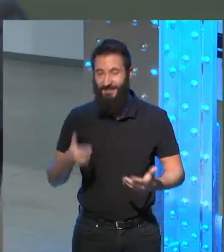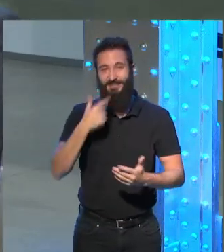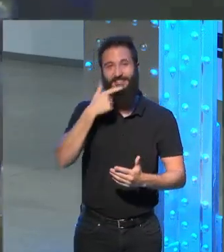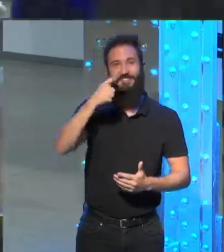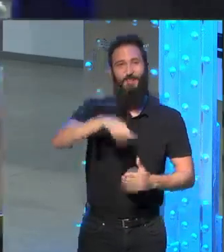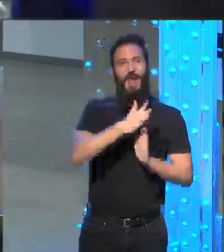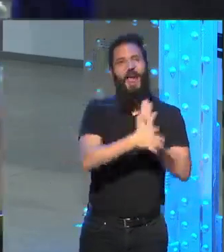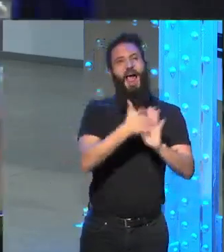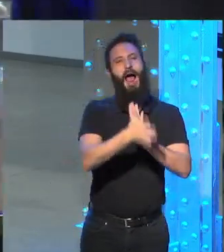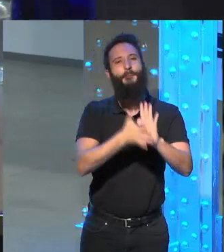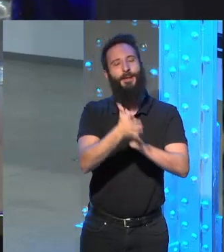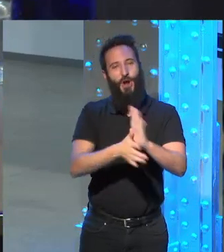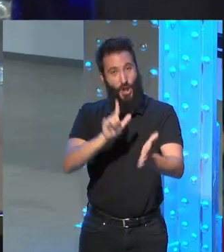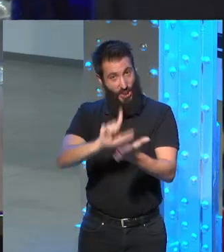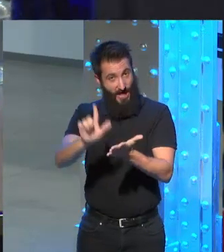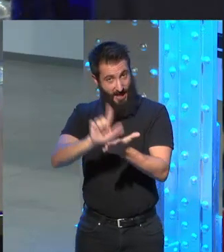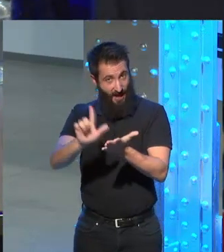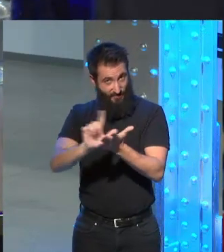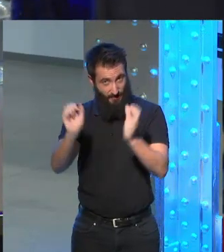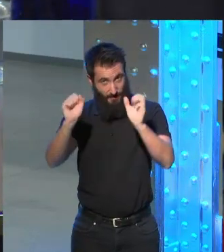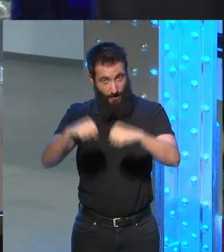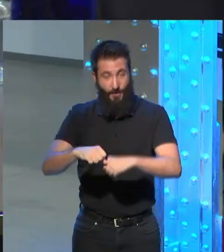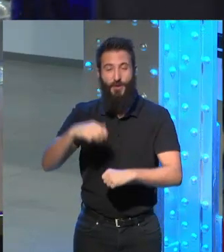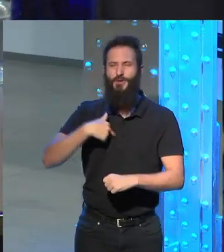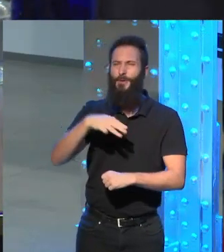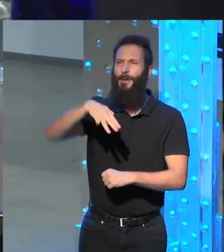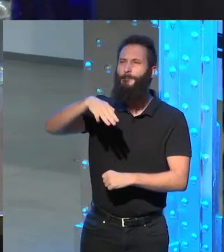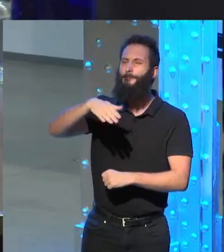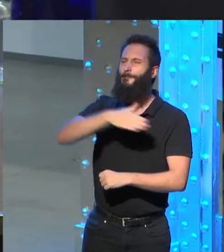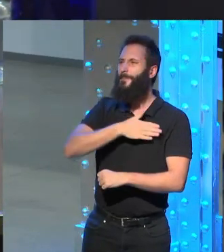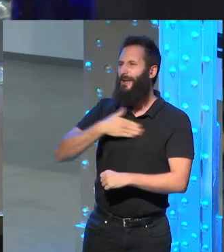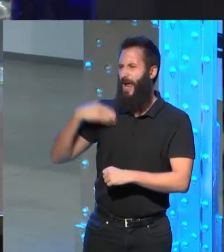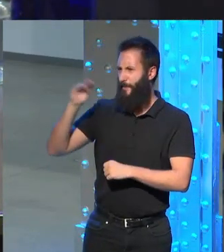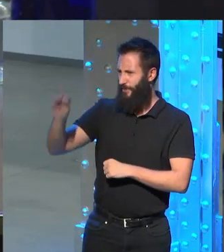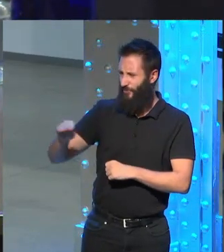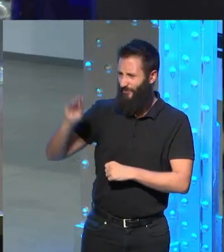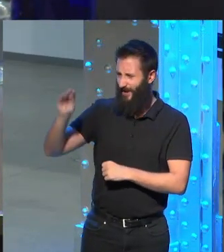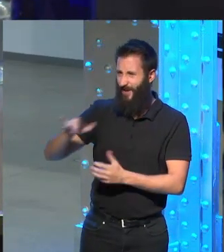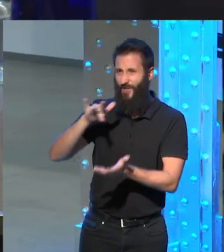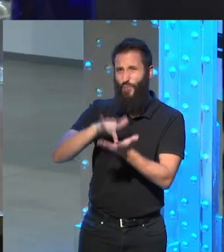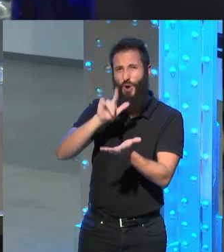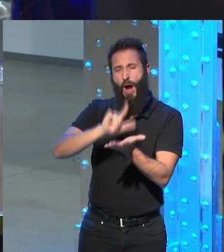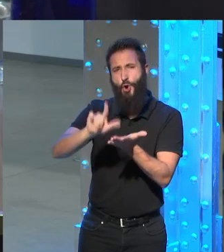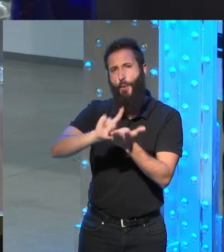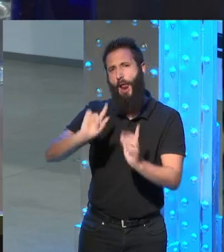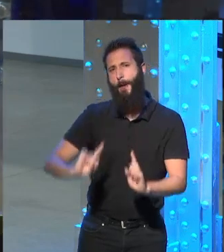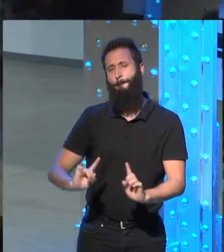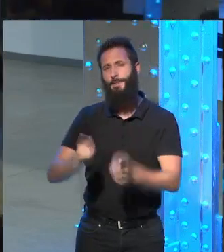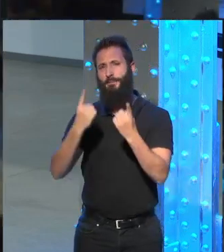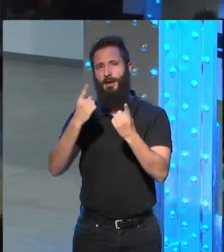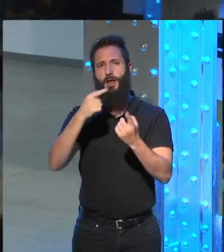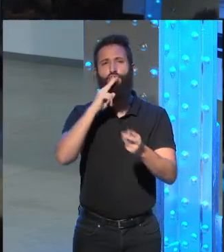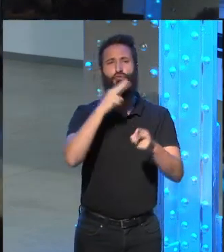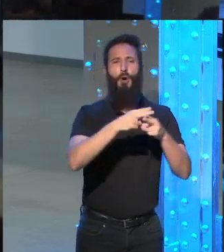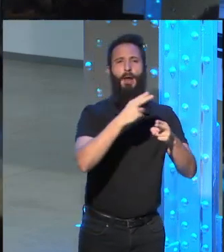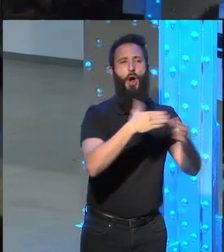hablemos de literatura Mario quería preguntarte una de las primeras novelas que trabajamos en el curso fue Conversación